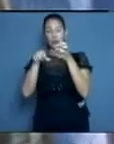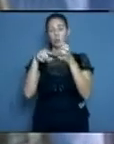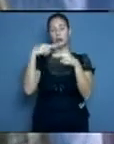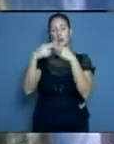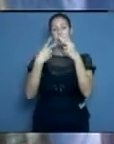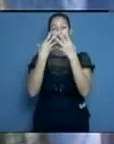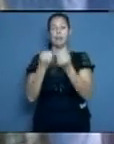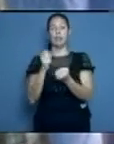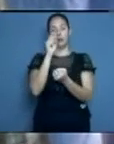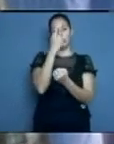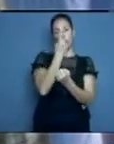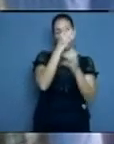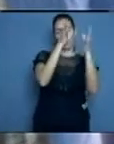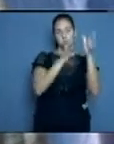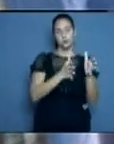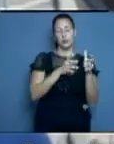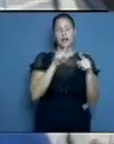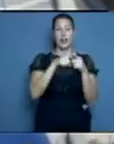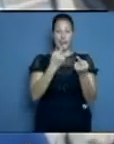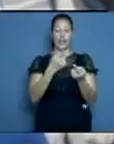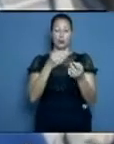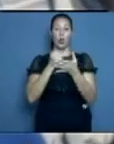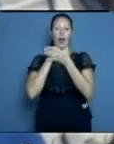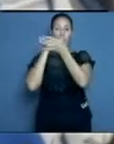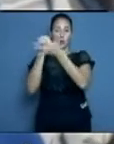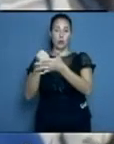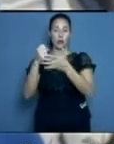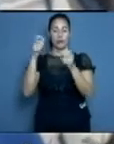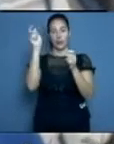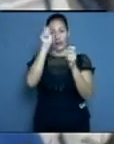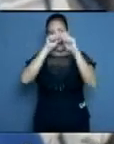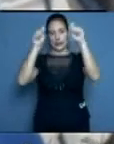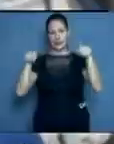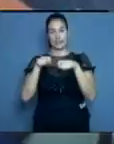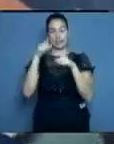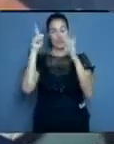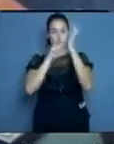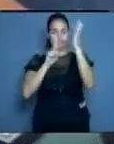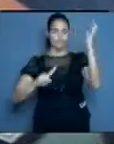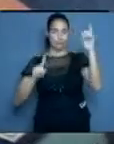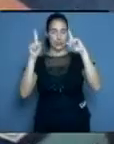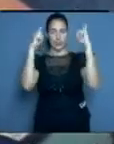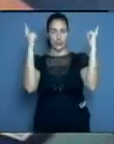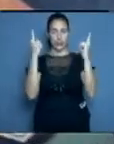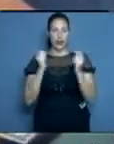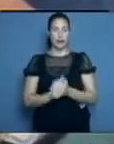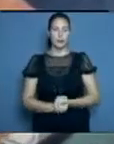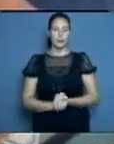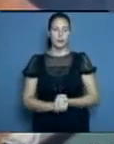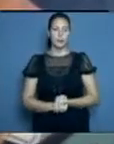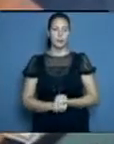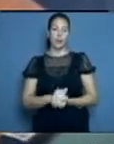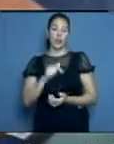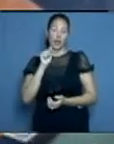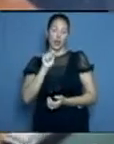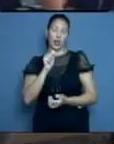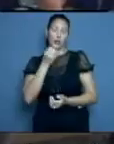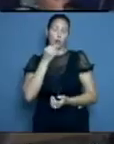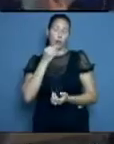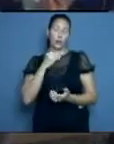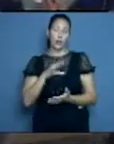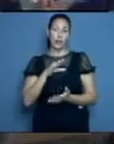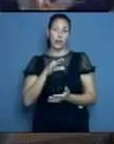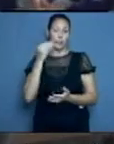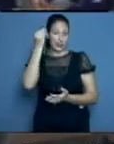el que posee una capacidad de 260 megawatts. Para un tiempo corto, como nos han explicado ahora, poder dar